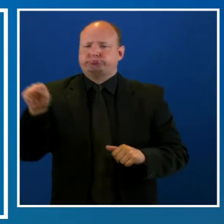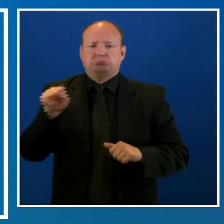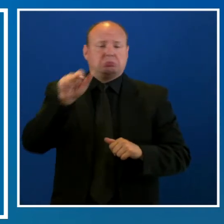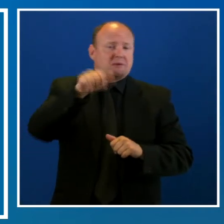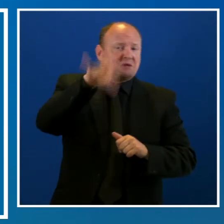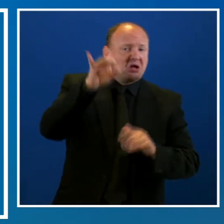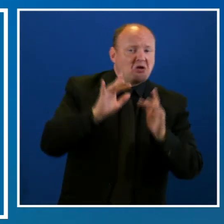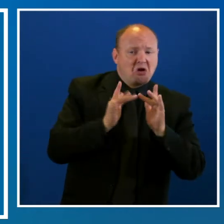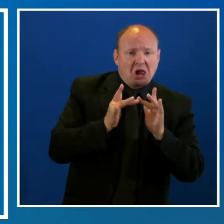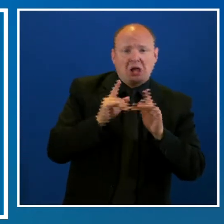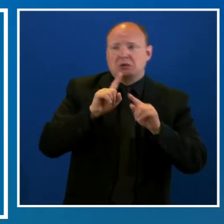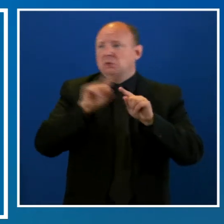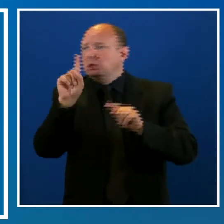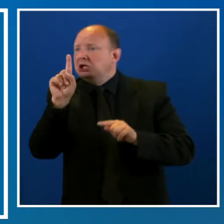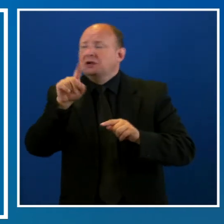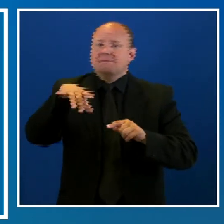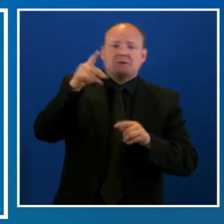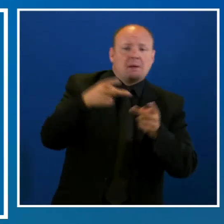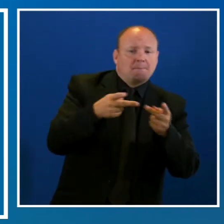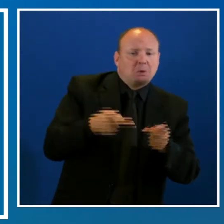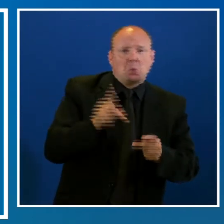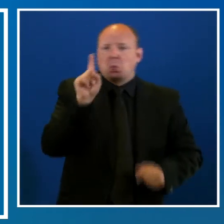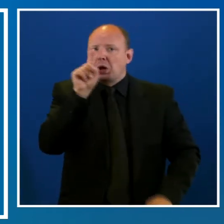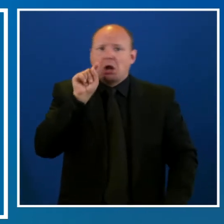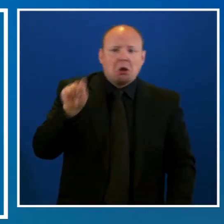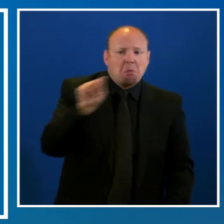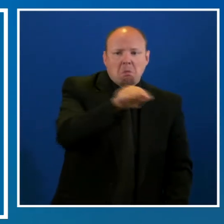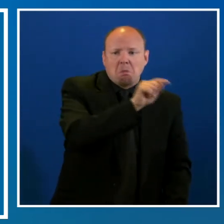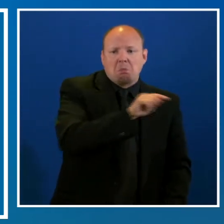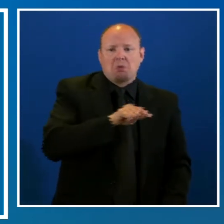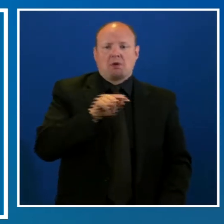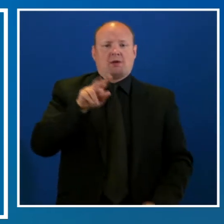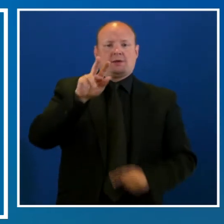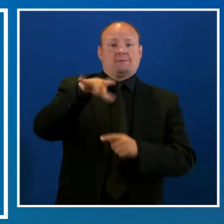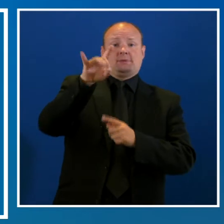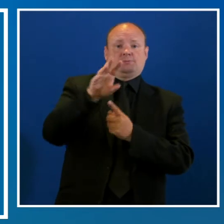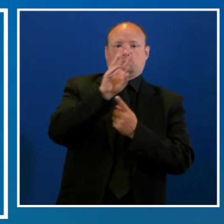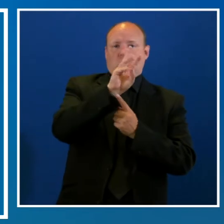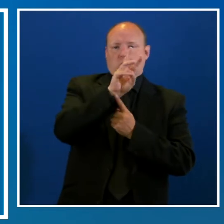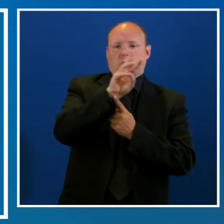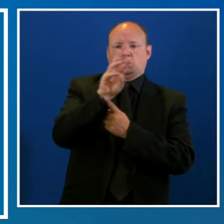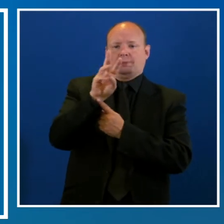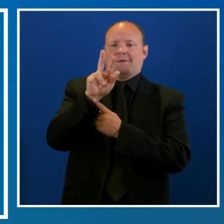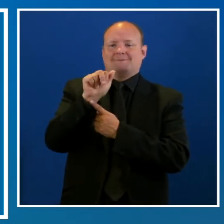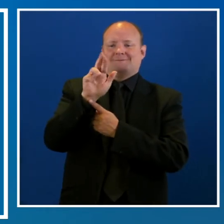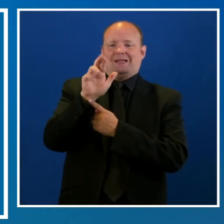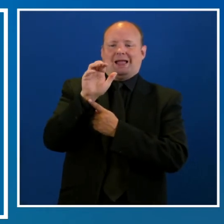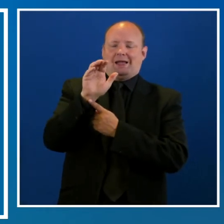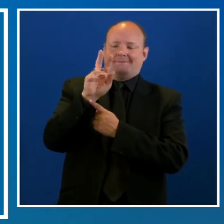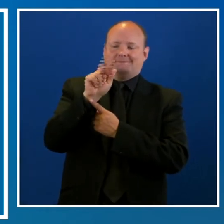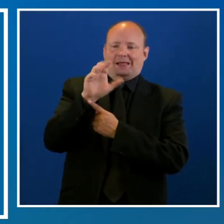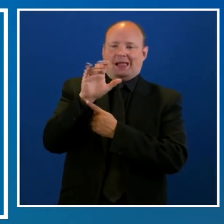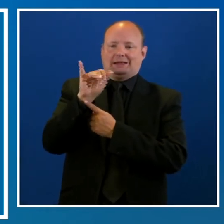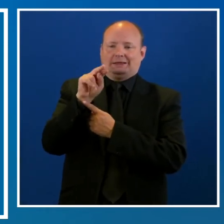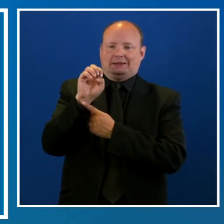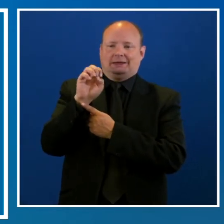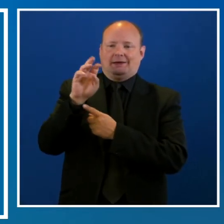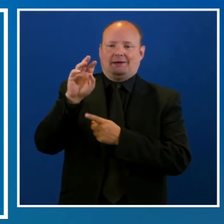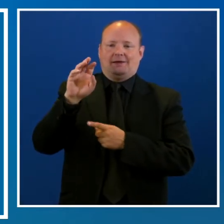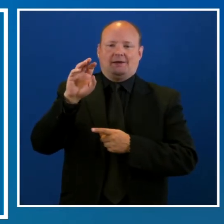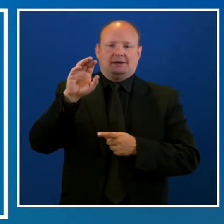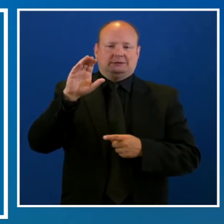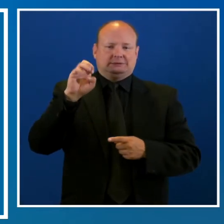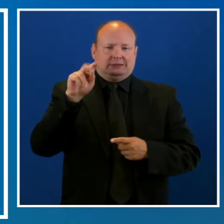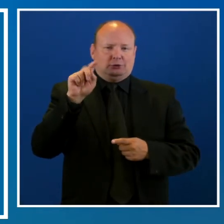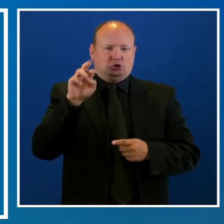que ofrezca la vacuna COVID-19, cerca de usted, busque vacunafinder.org o envíe un mensaje de texto con su